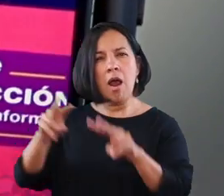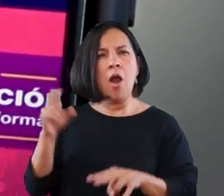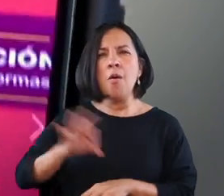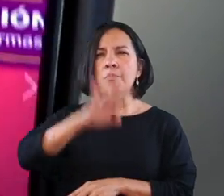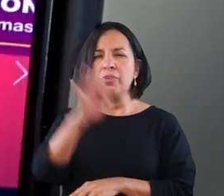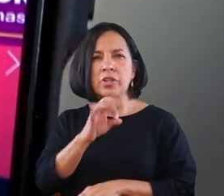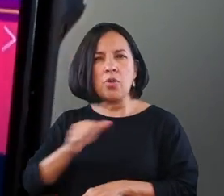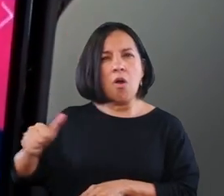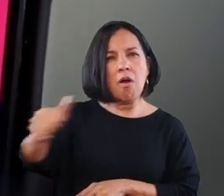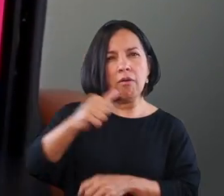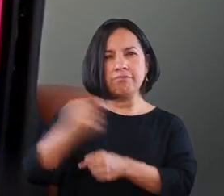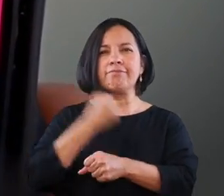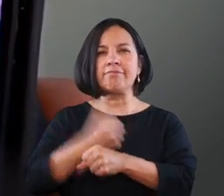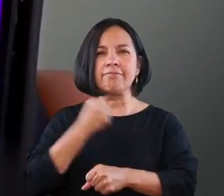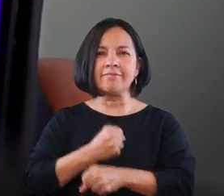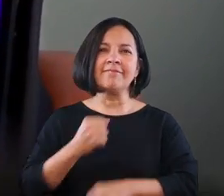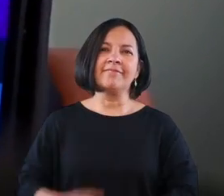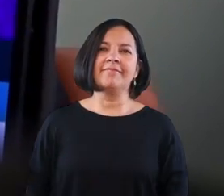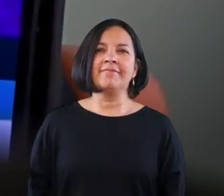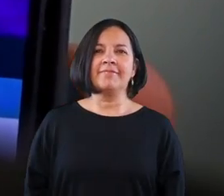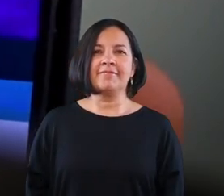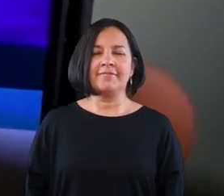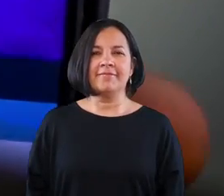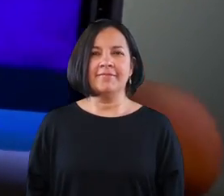observar que la mayoría de la población es femenina.